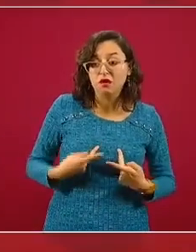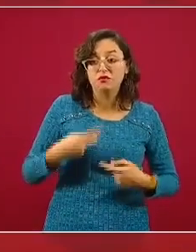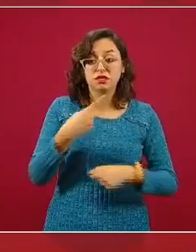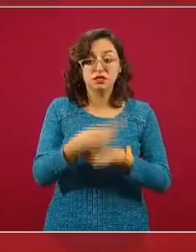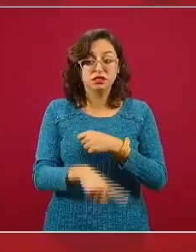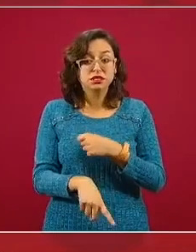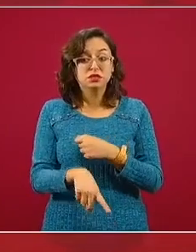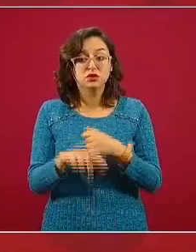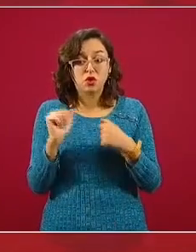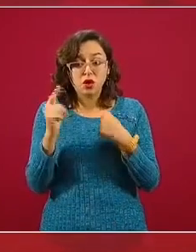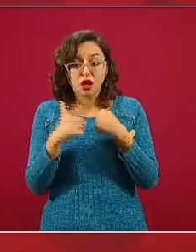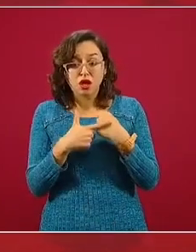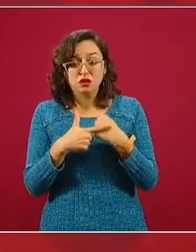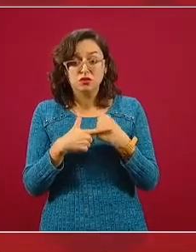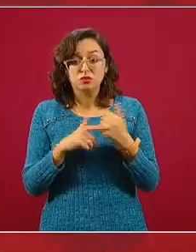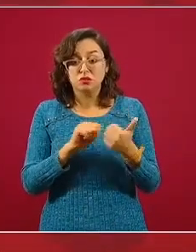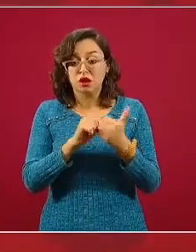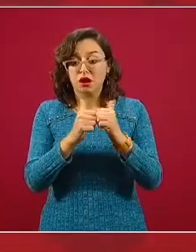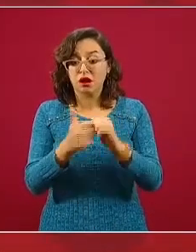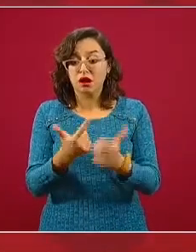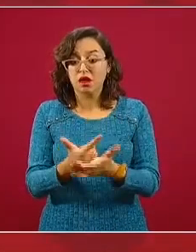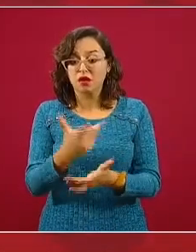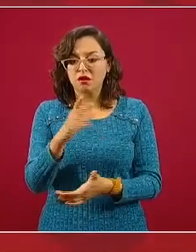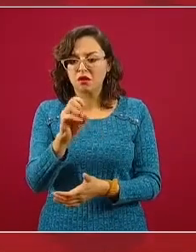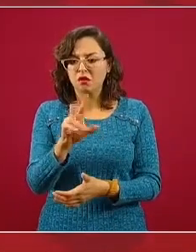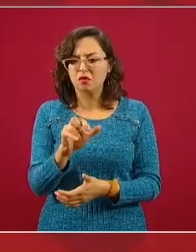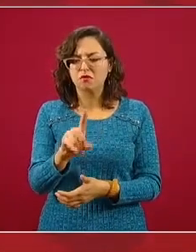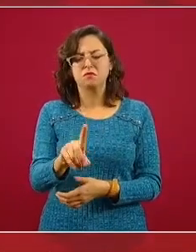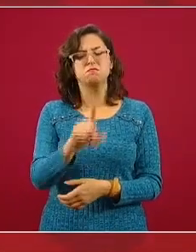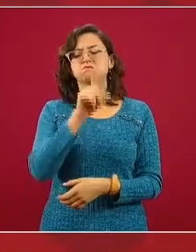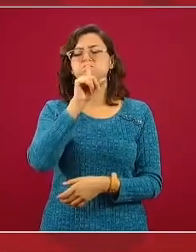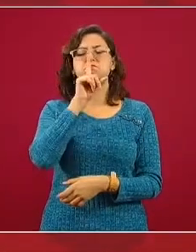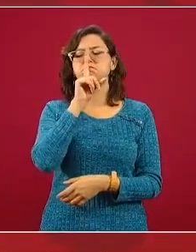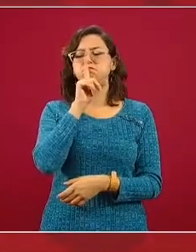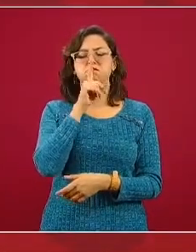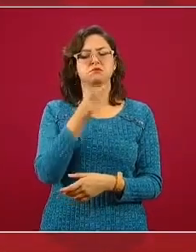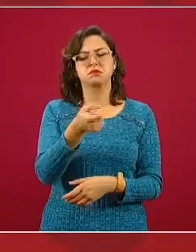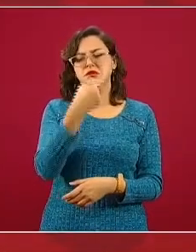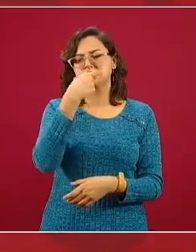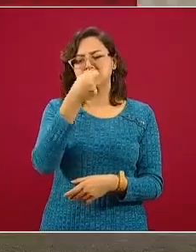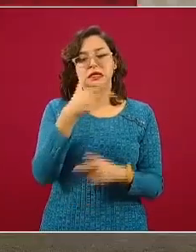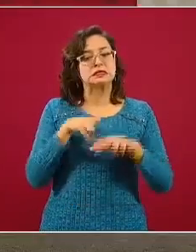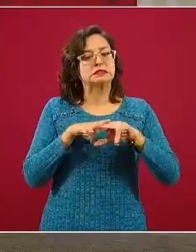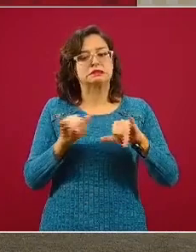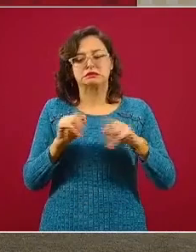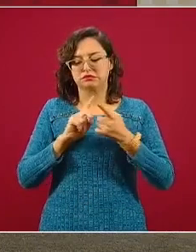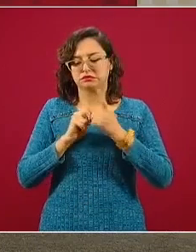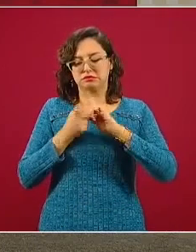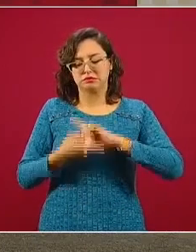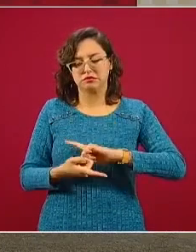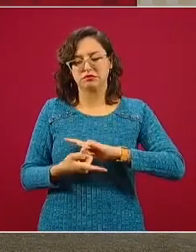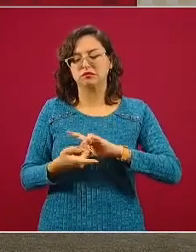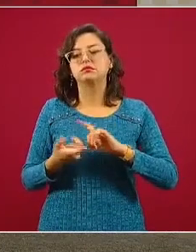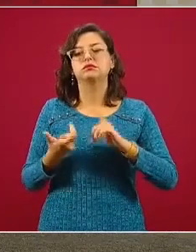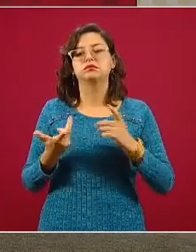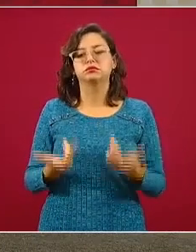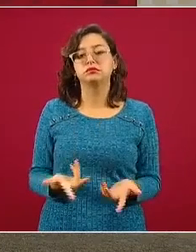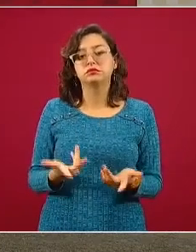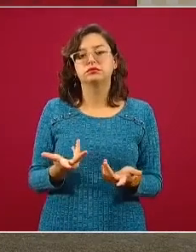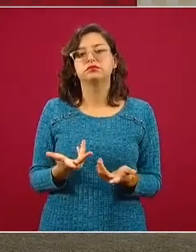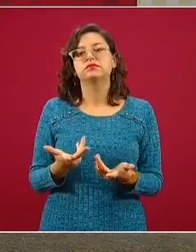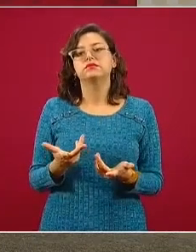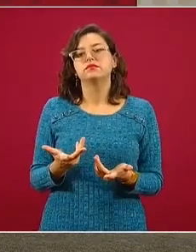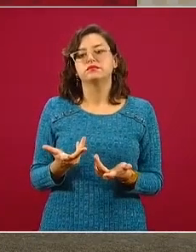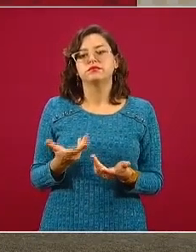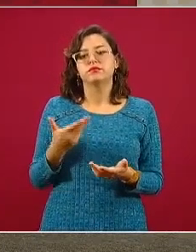complicarse de COVID, ni los medicamentos antidepresivos, ni la depresión, ya sea esta como originalmente